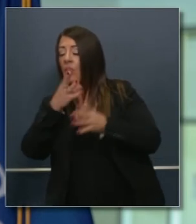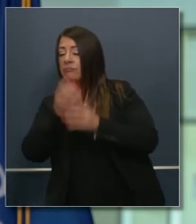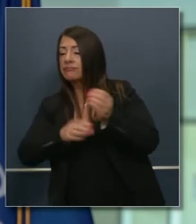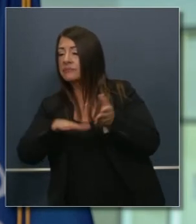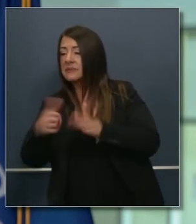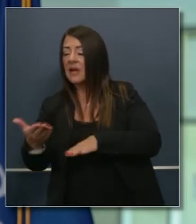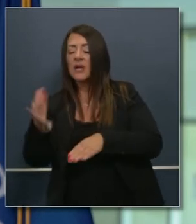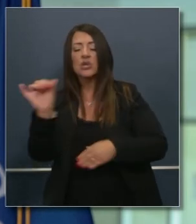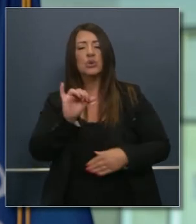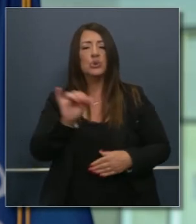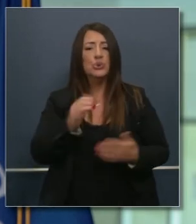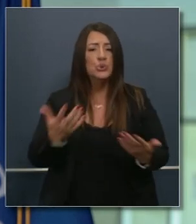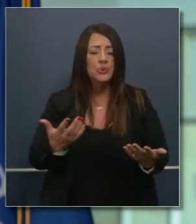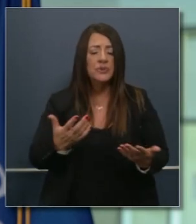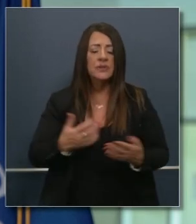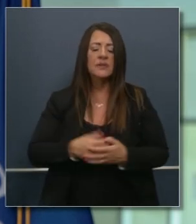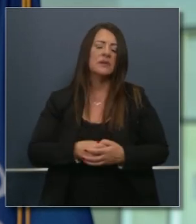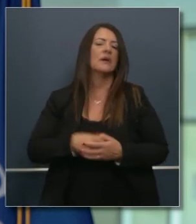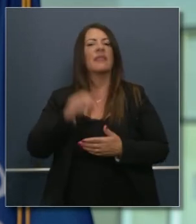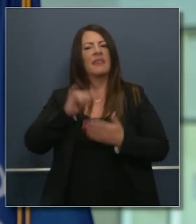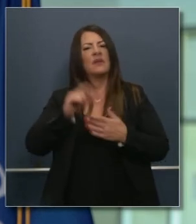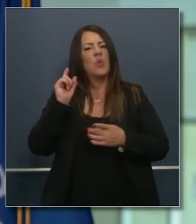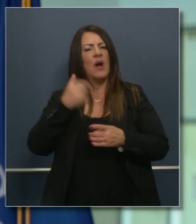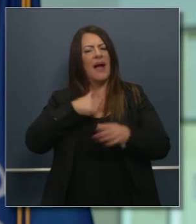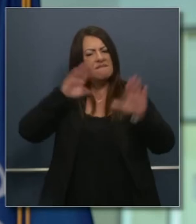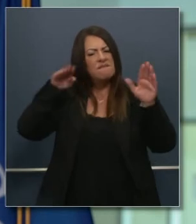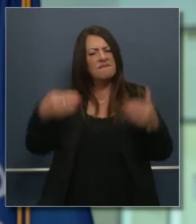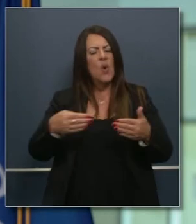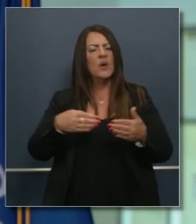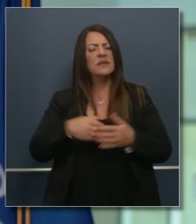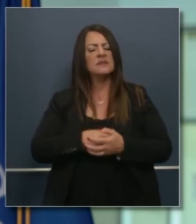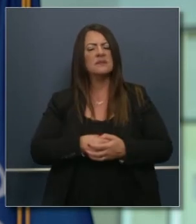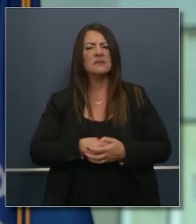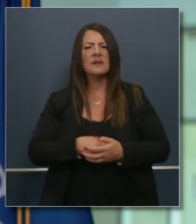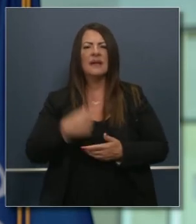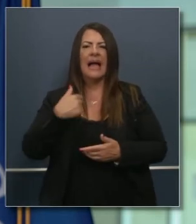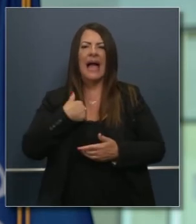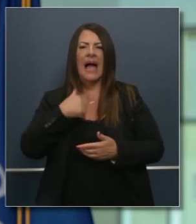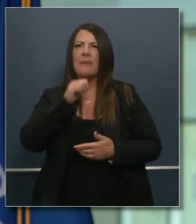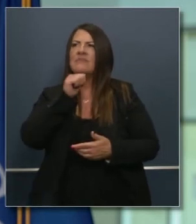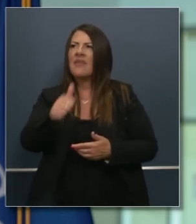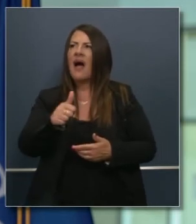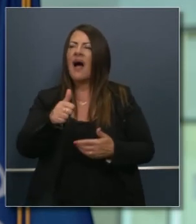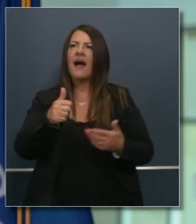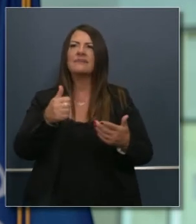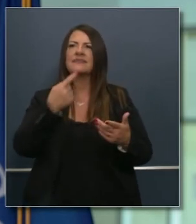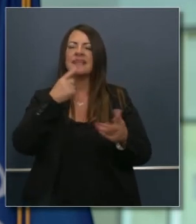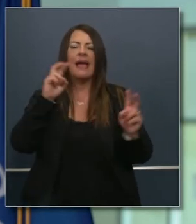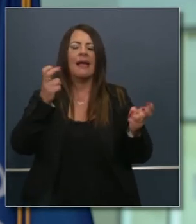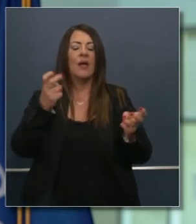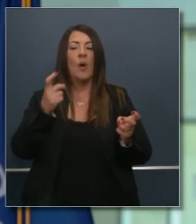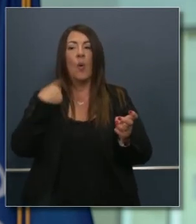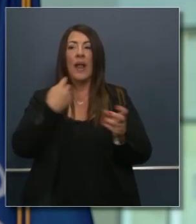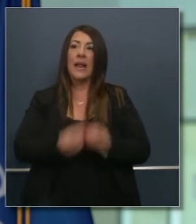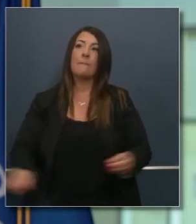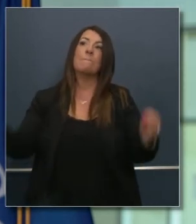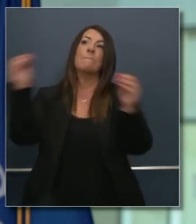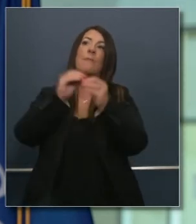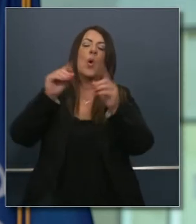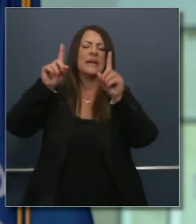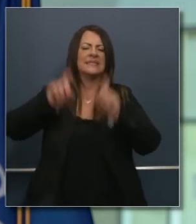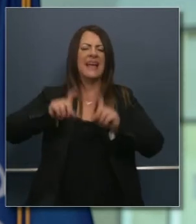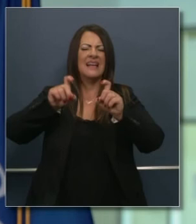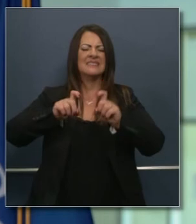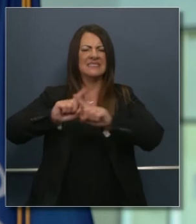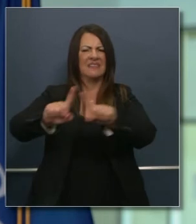etcétera o sea que es ahí donde está nuestra energía yo no voy a esconderme de hacer